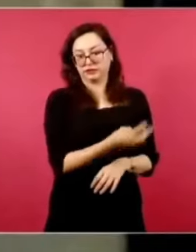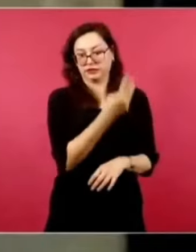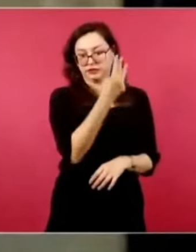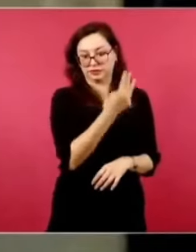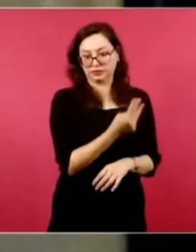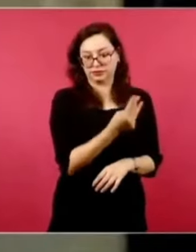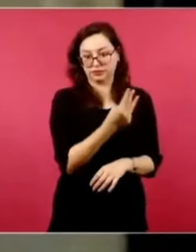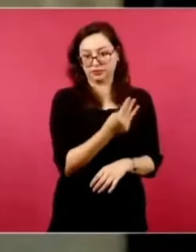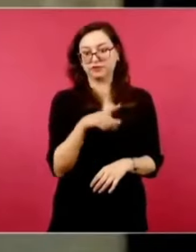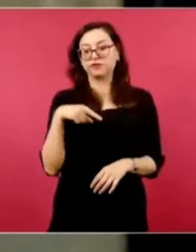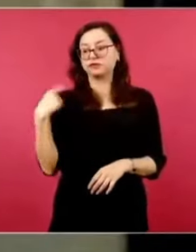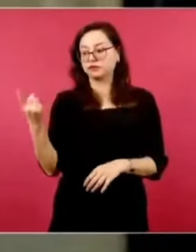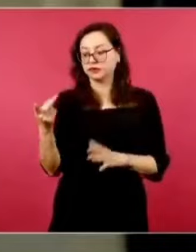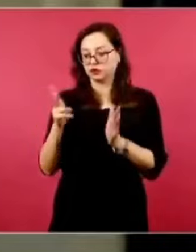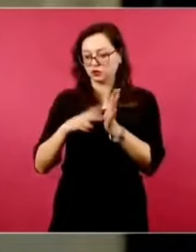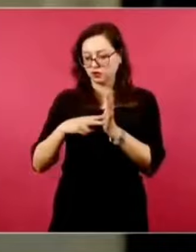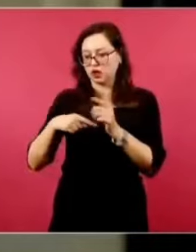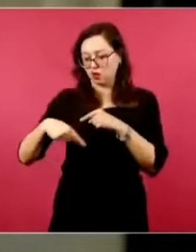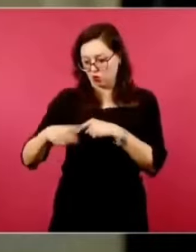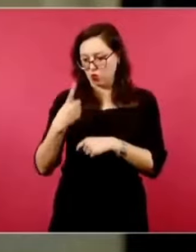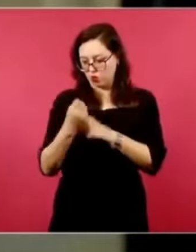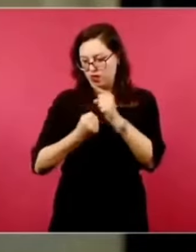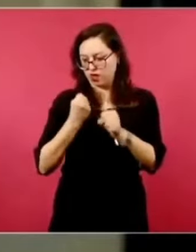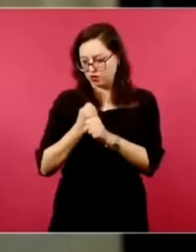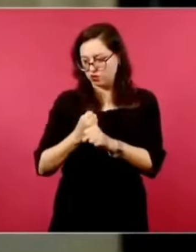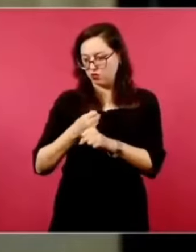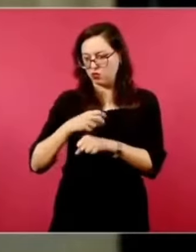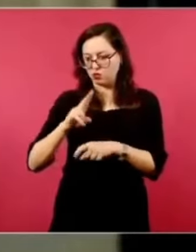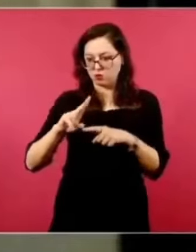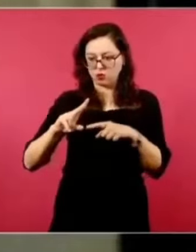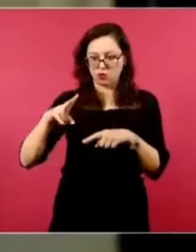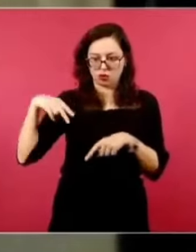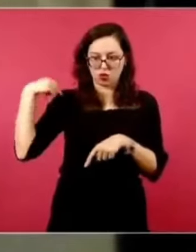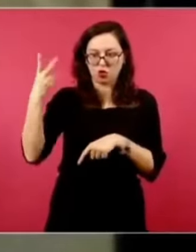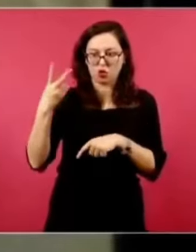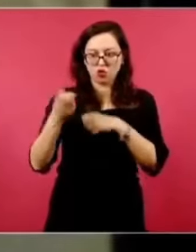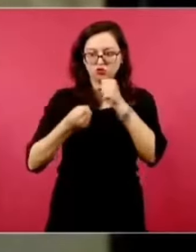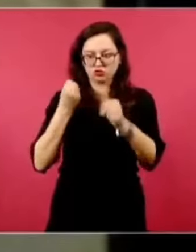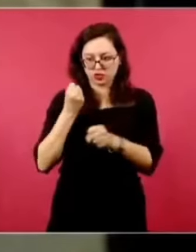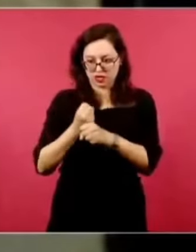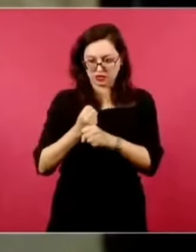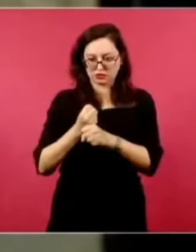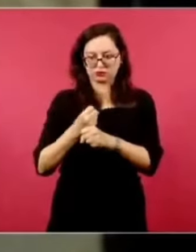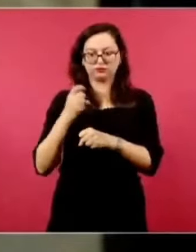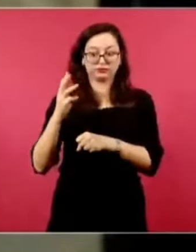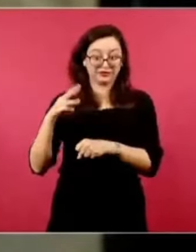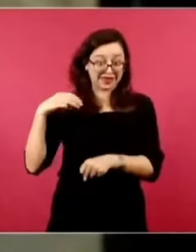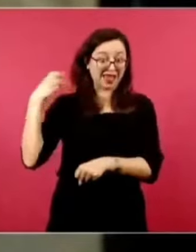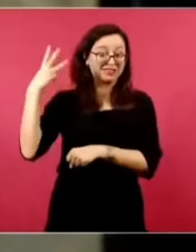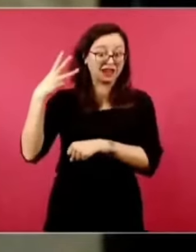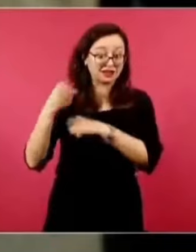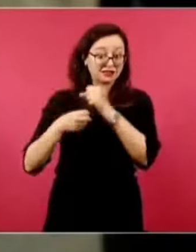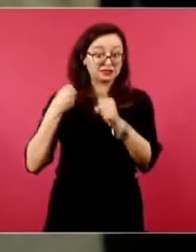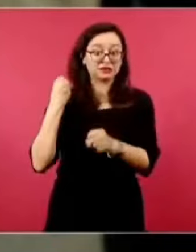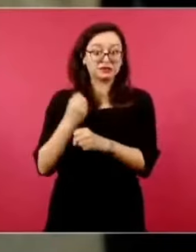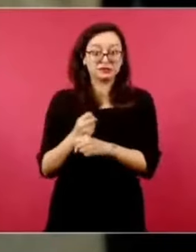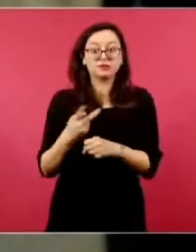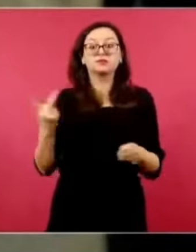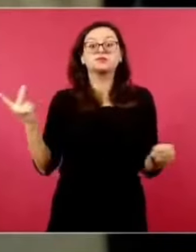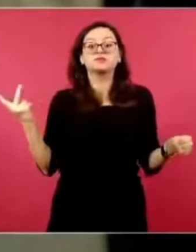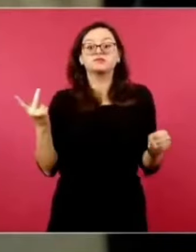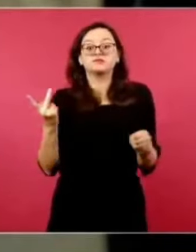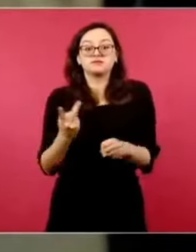otro caso y en 2027 habría dos ministros para retirarse. En ese sentido no se tomó en cuenta ese panorama